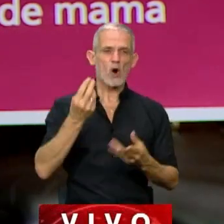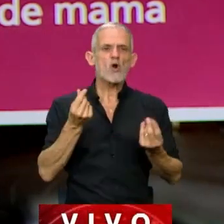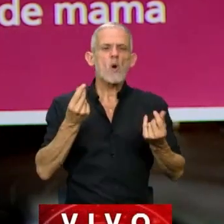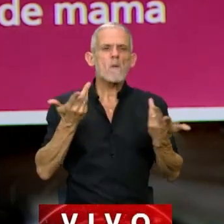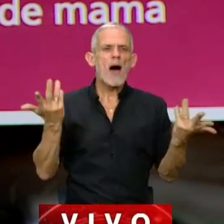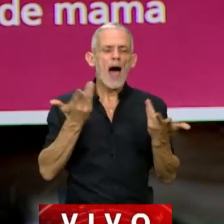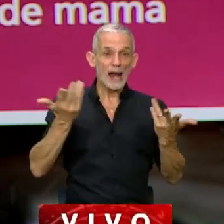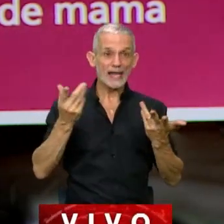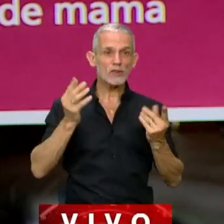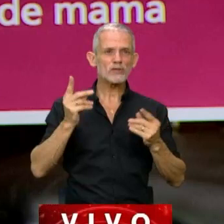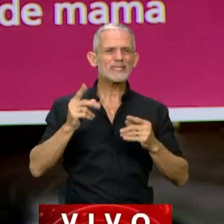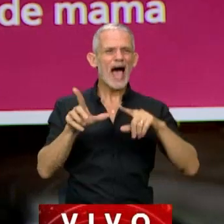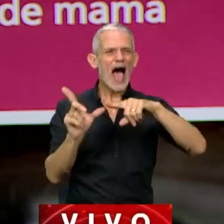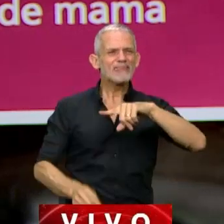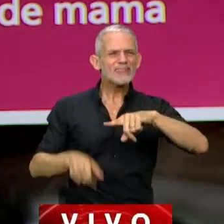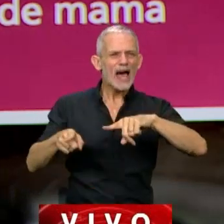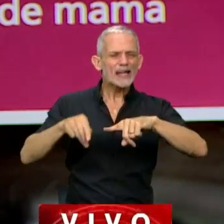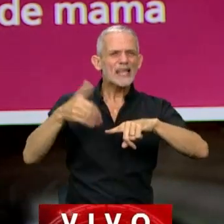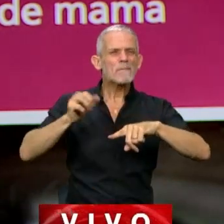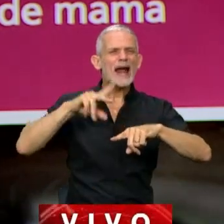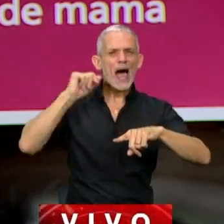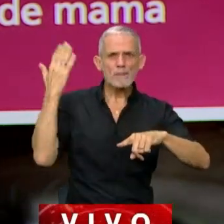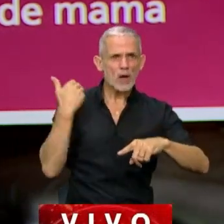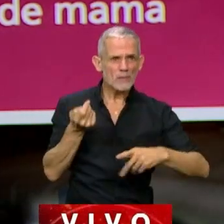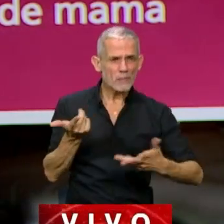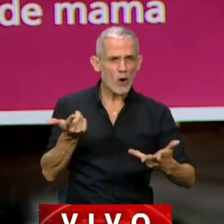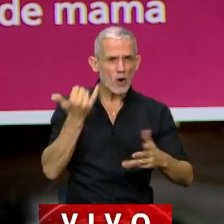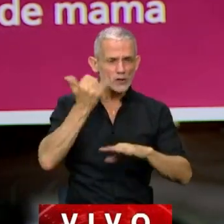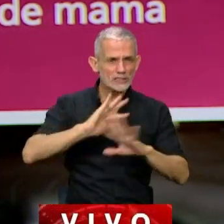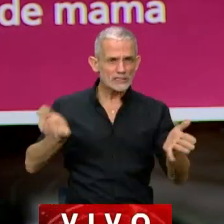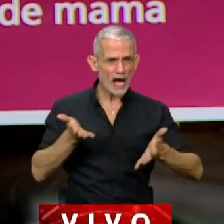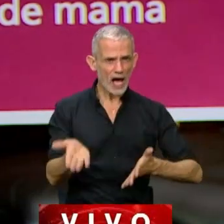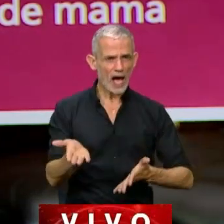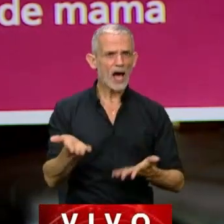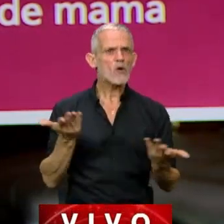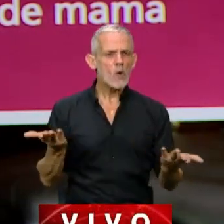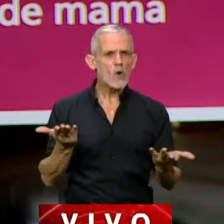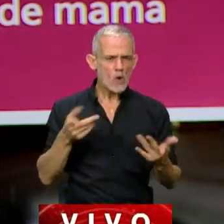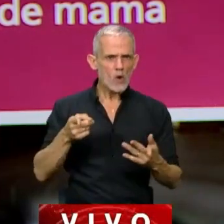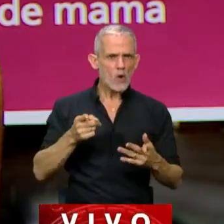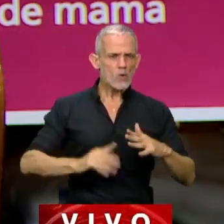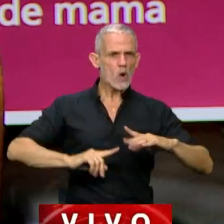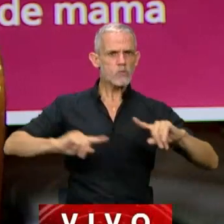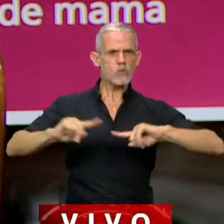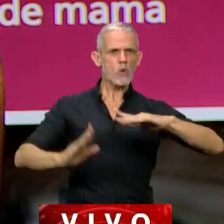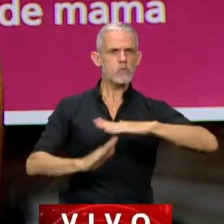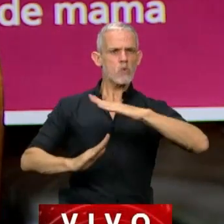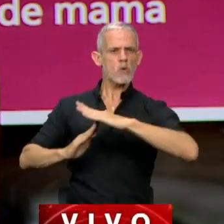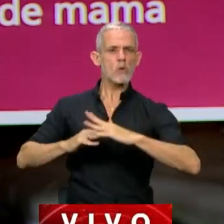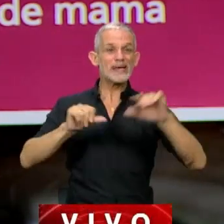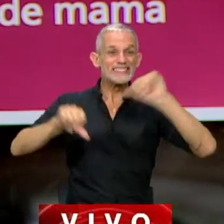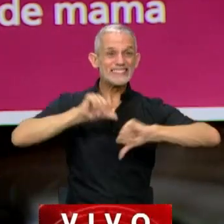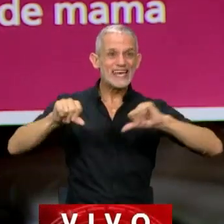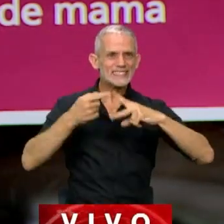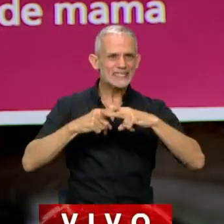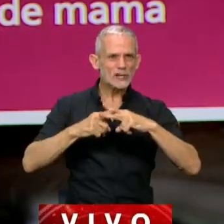lo que pasó en la base Marambio, la Antártida Argentina, el otro día. Con todos los principales referentes del sistema de ciencia y